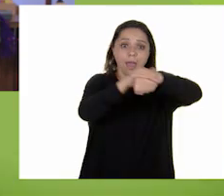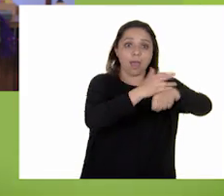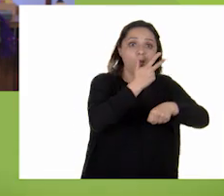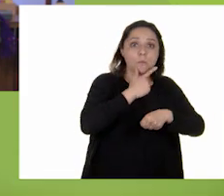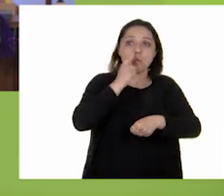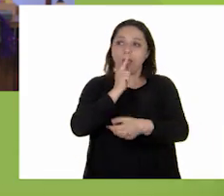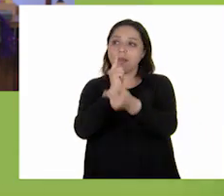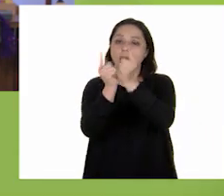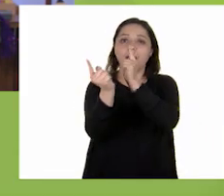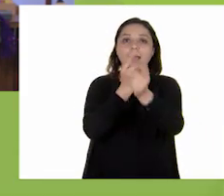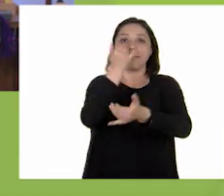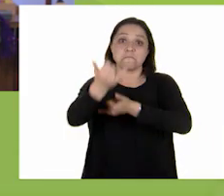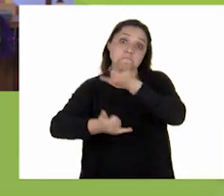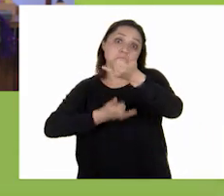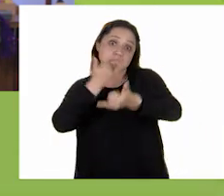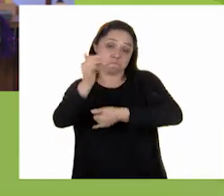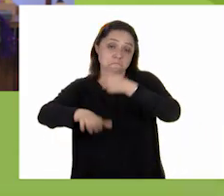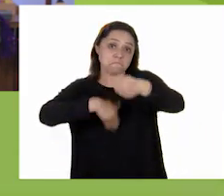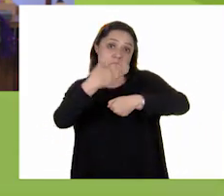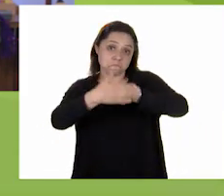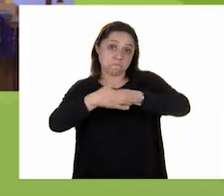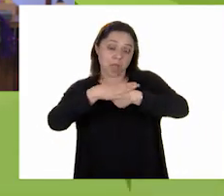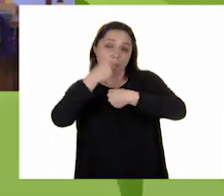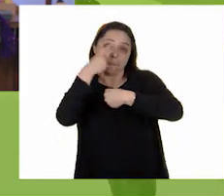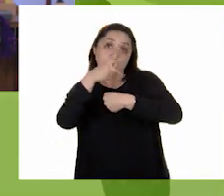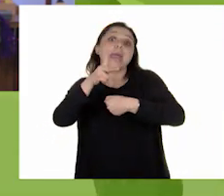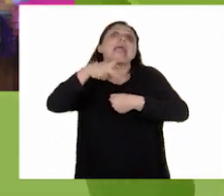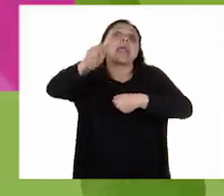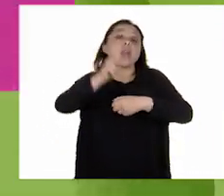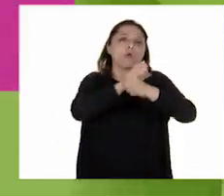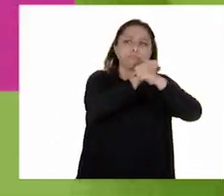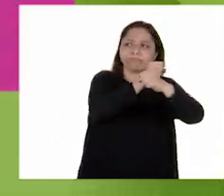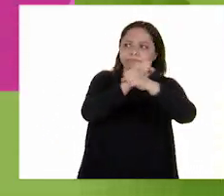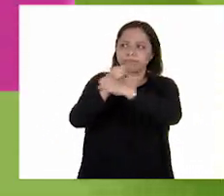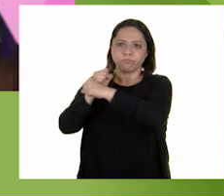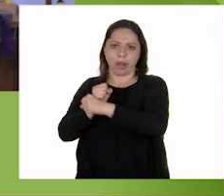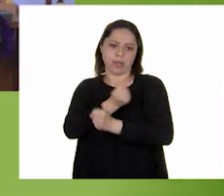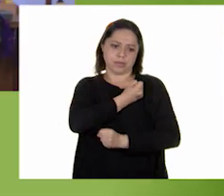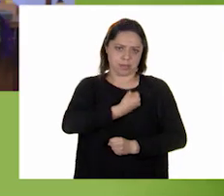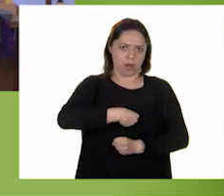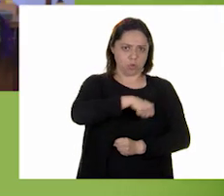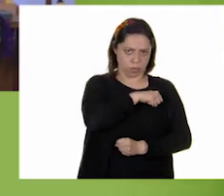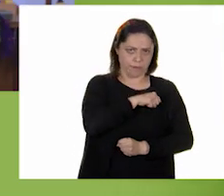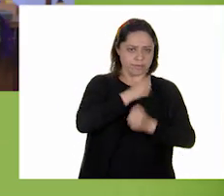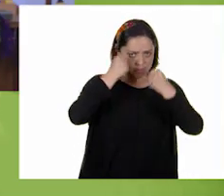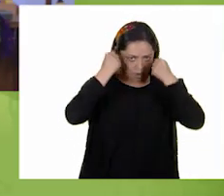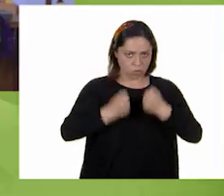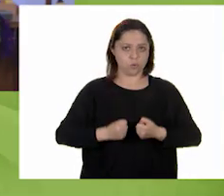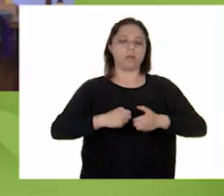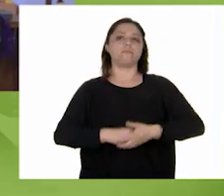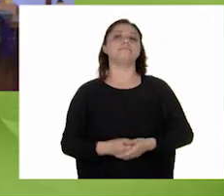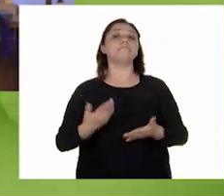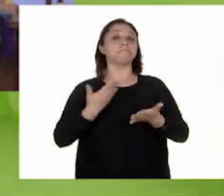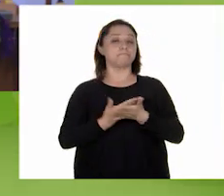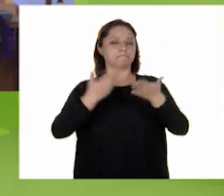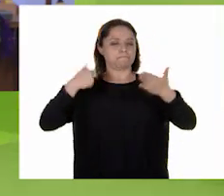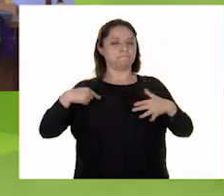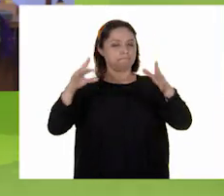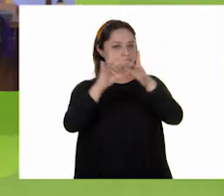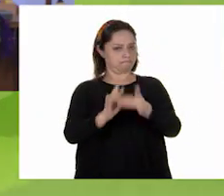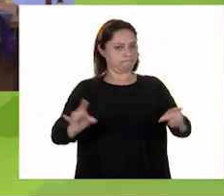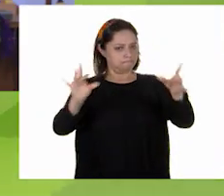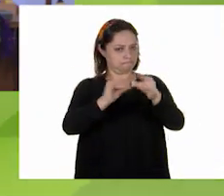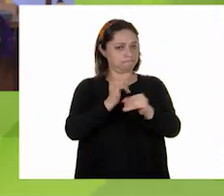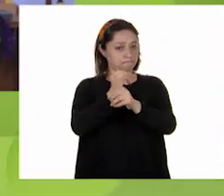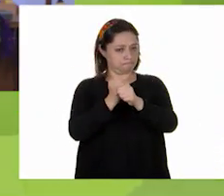amigos en espacios públicos de una manera segura y saludable? Ahora, les voy a explicar la siguiente etapa de